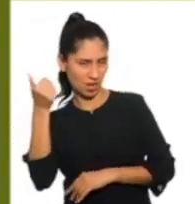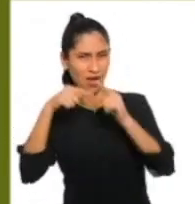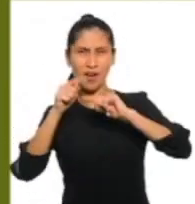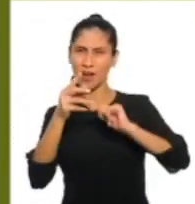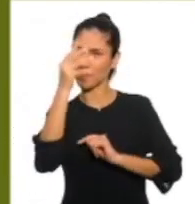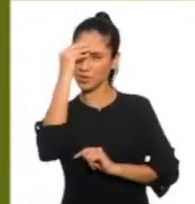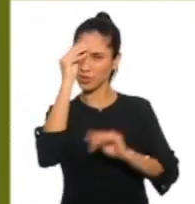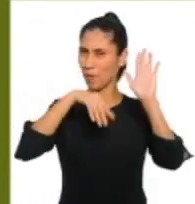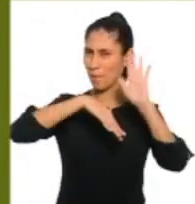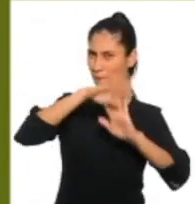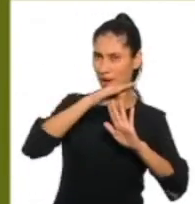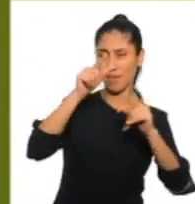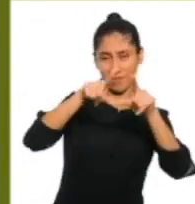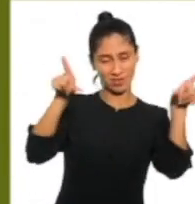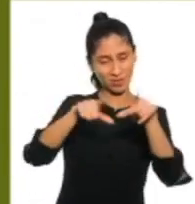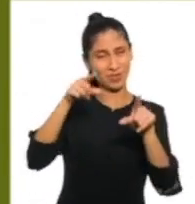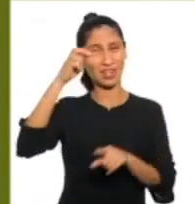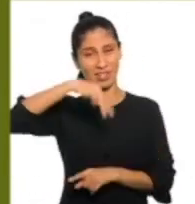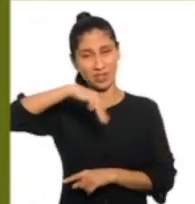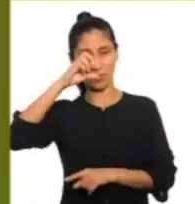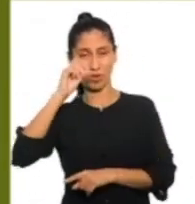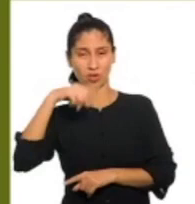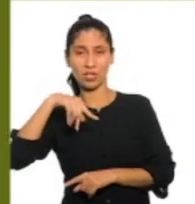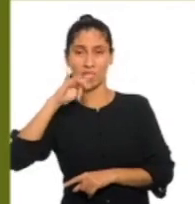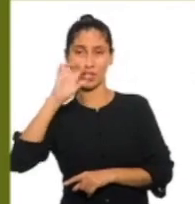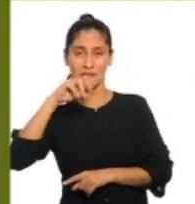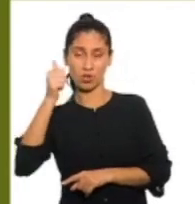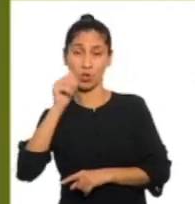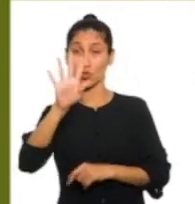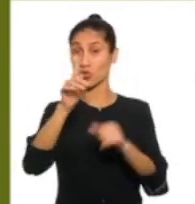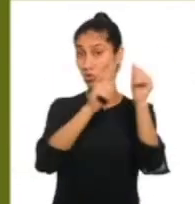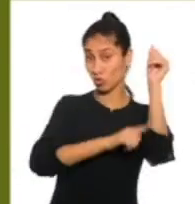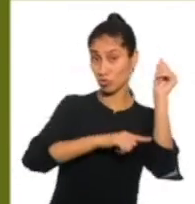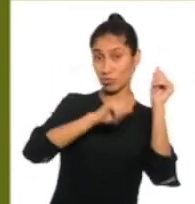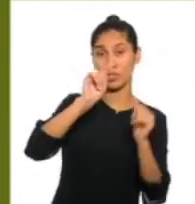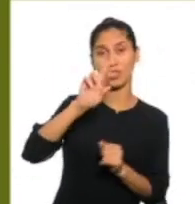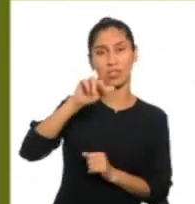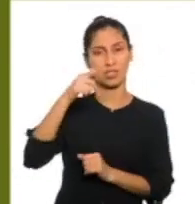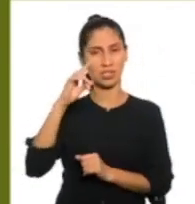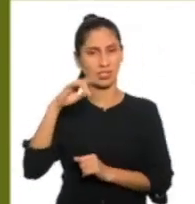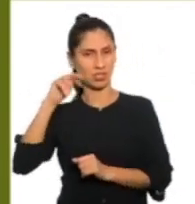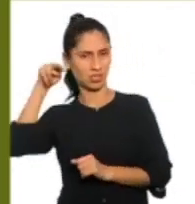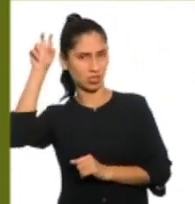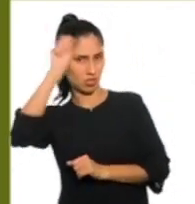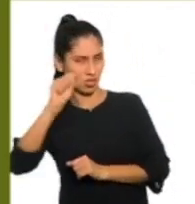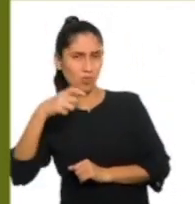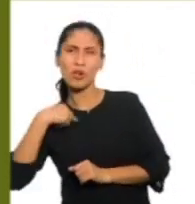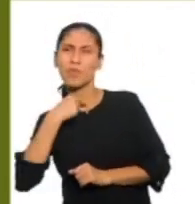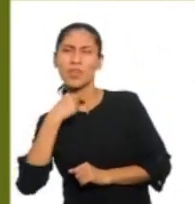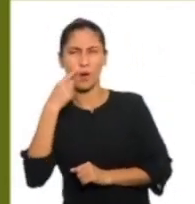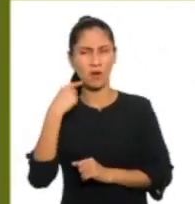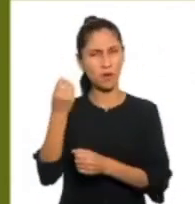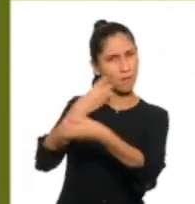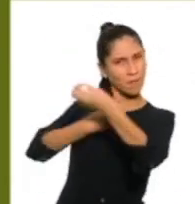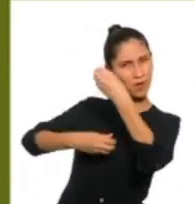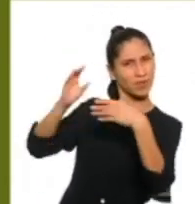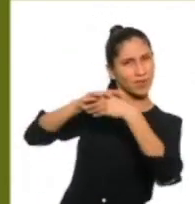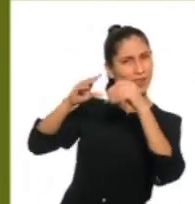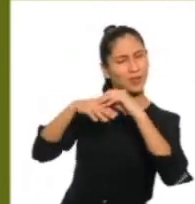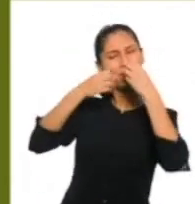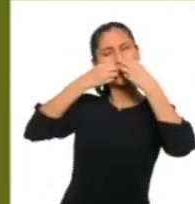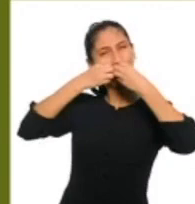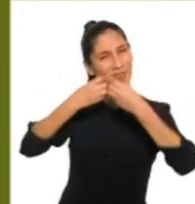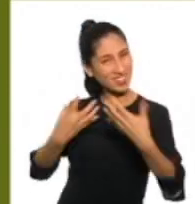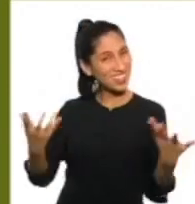sobre Moquegua, costumbres y tradiciones. Porque mi abuelito me cuenta historias